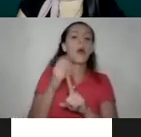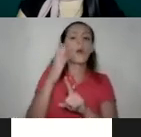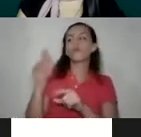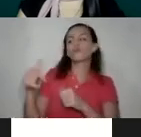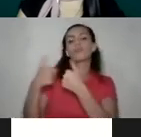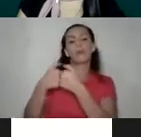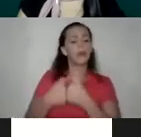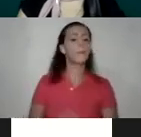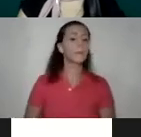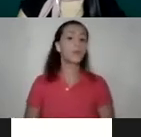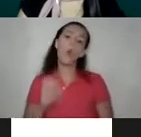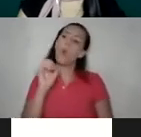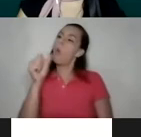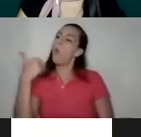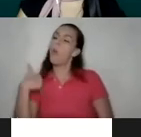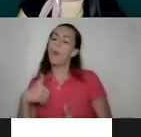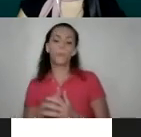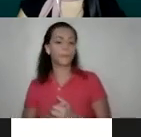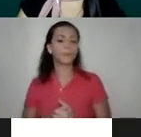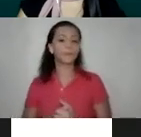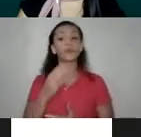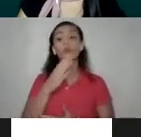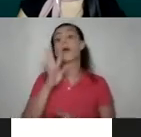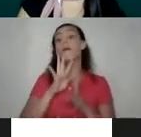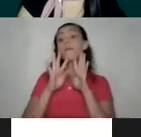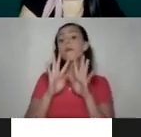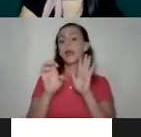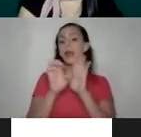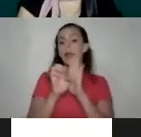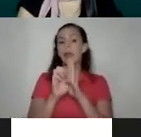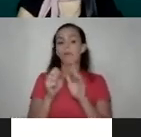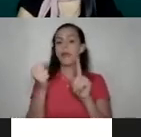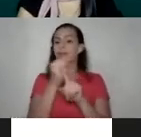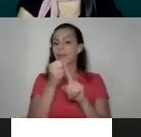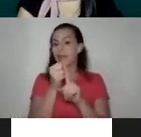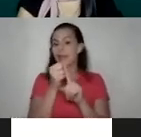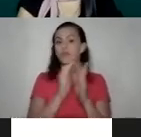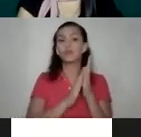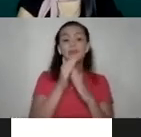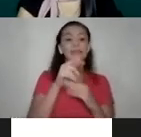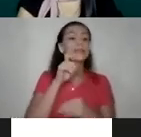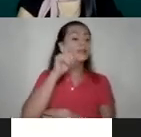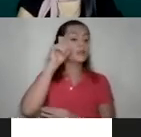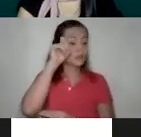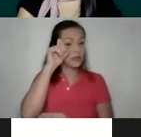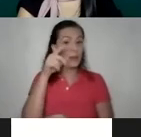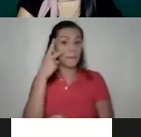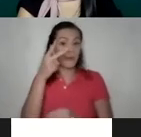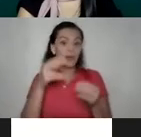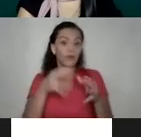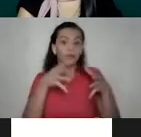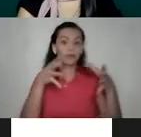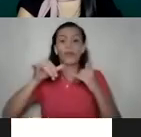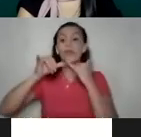o por otro hombre. Cuando hablamos, por ejemplo, de delitos sexuales, vean la cantidad de delitos sexuales que es de denuncias, ¿verdad?